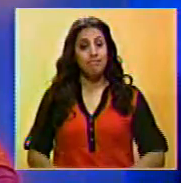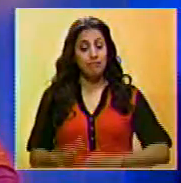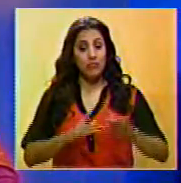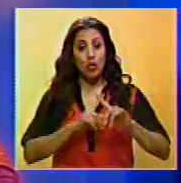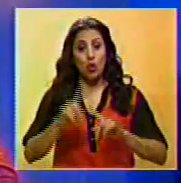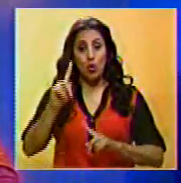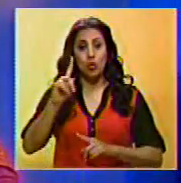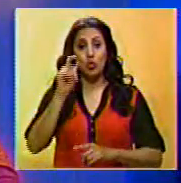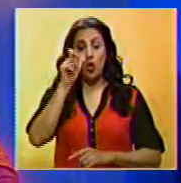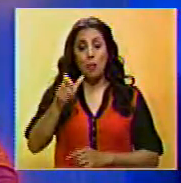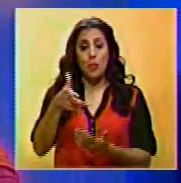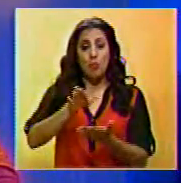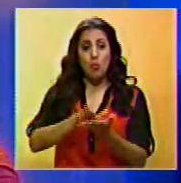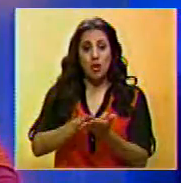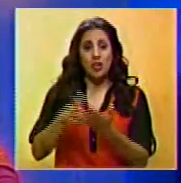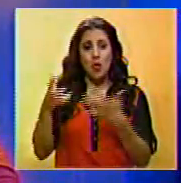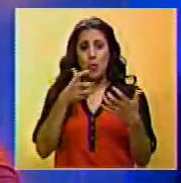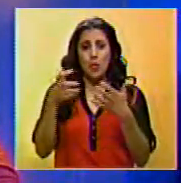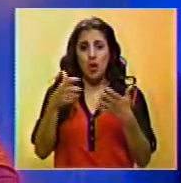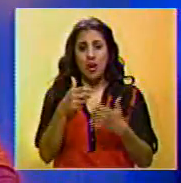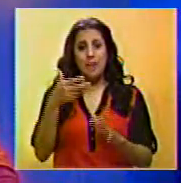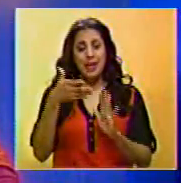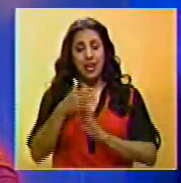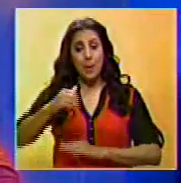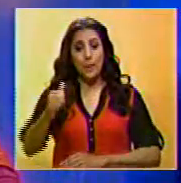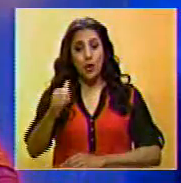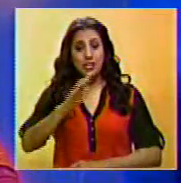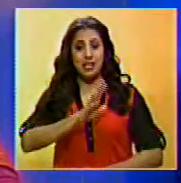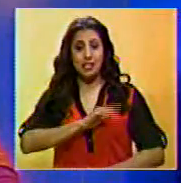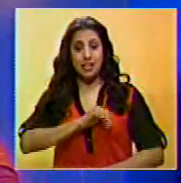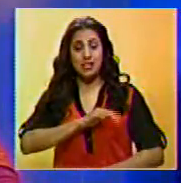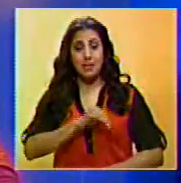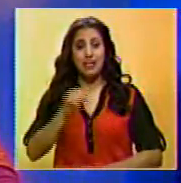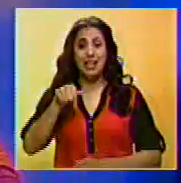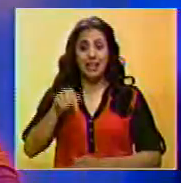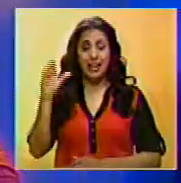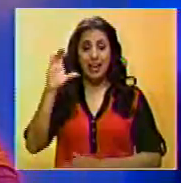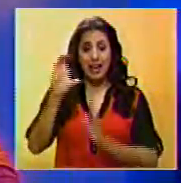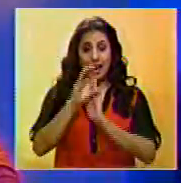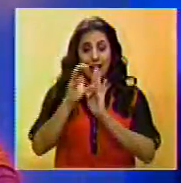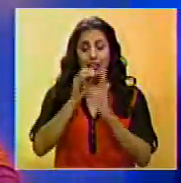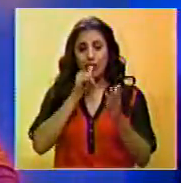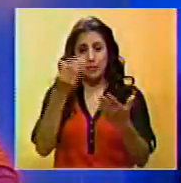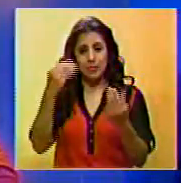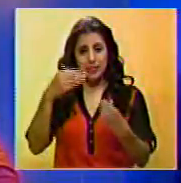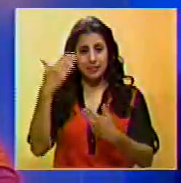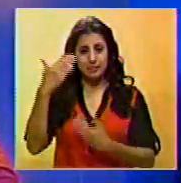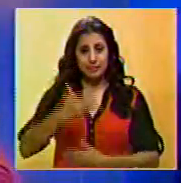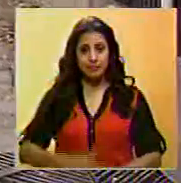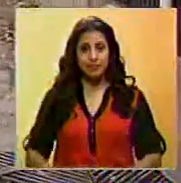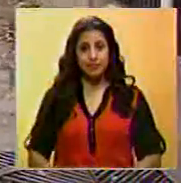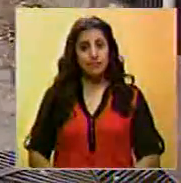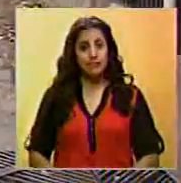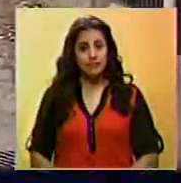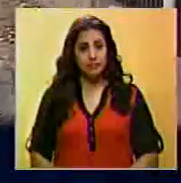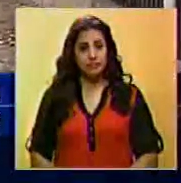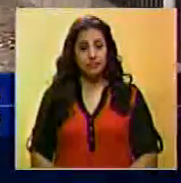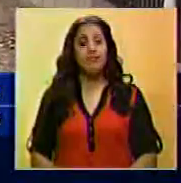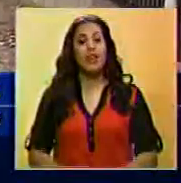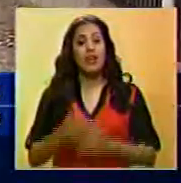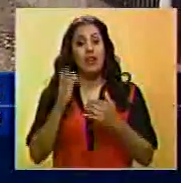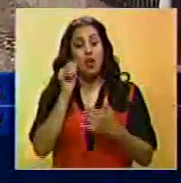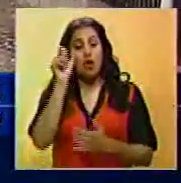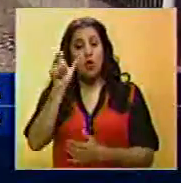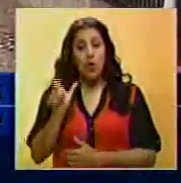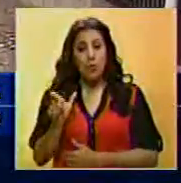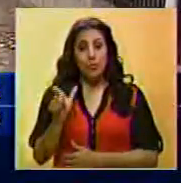Un delincuente cayó muerto tras enfrentarse a funcionarios de la Policía Científica en la CILSA, aquí en Caracas, Euclides Sotillo, con la información. Como